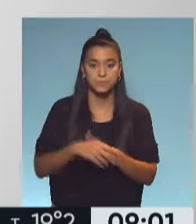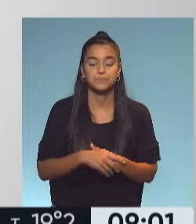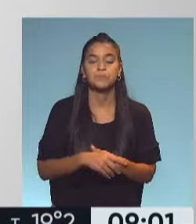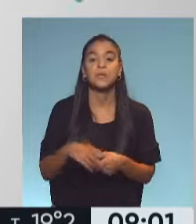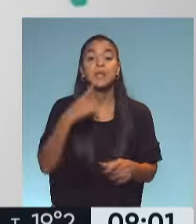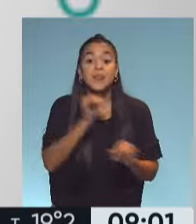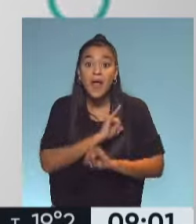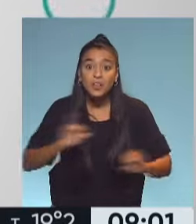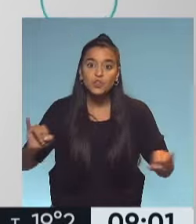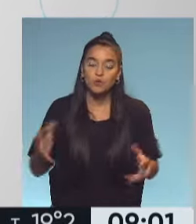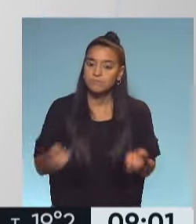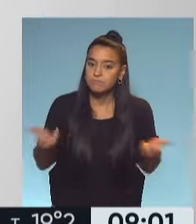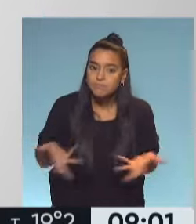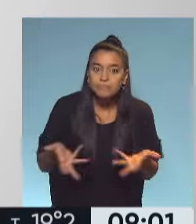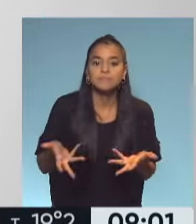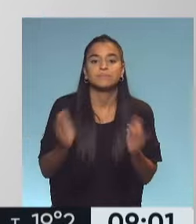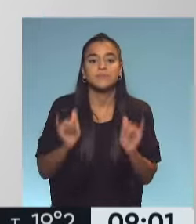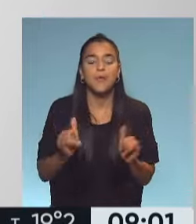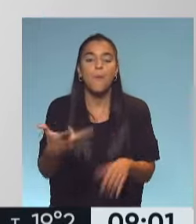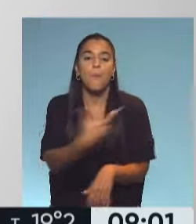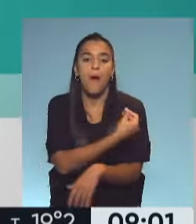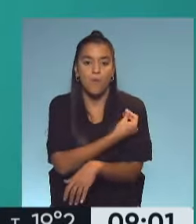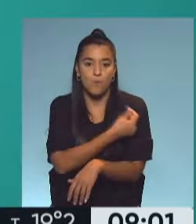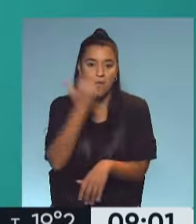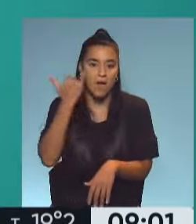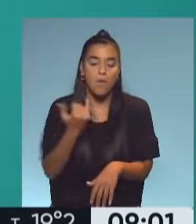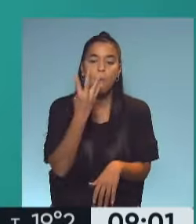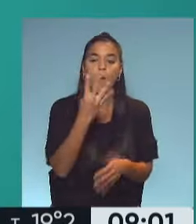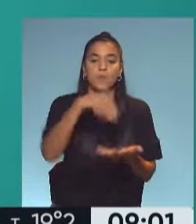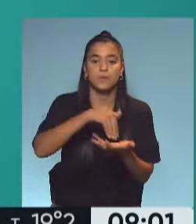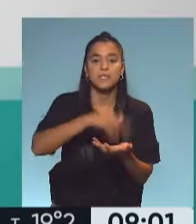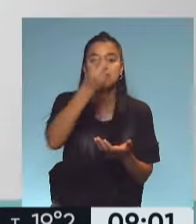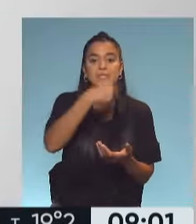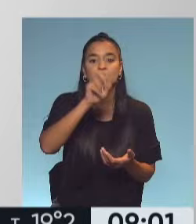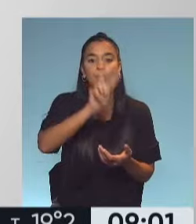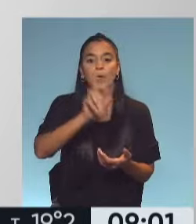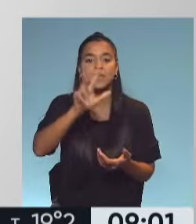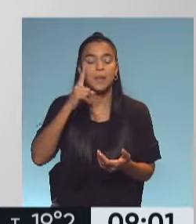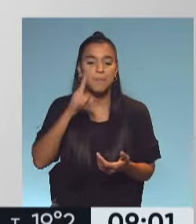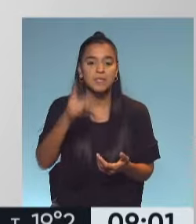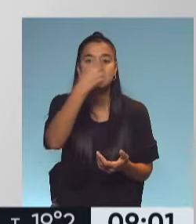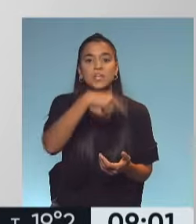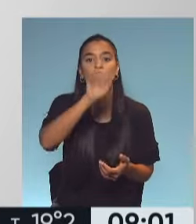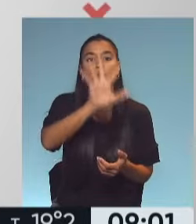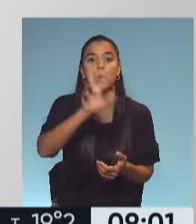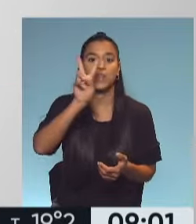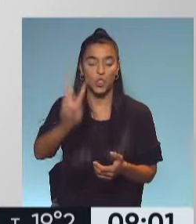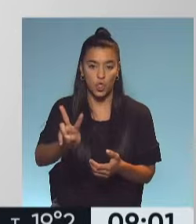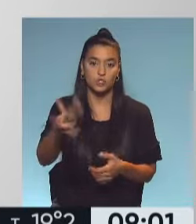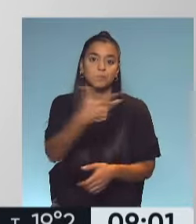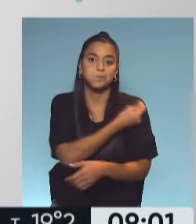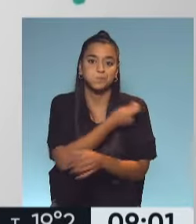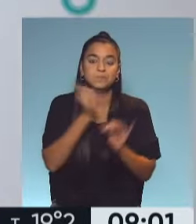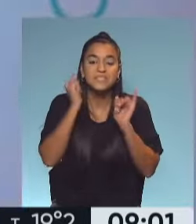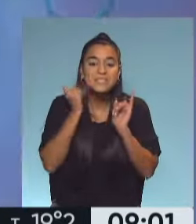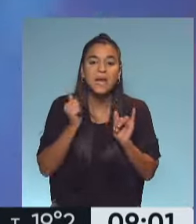dato que nos alienta es este, el de las vacunas aplicadas, 4.123.152 aplicadas